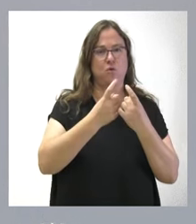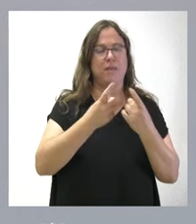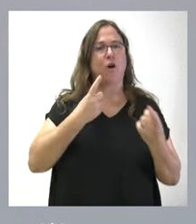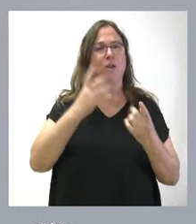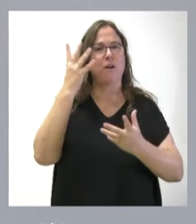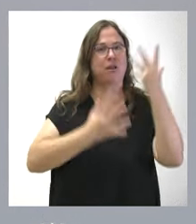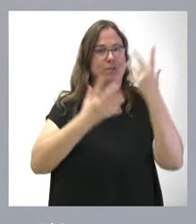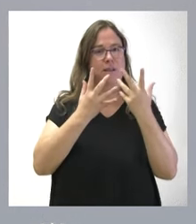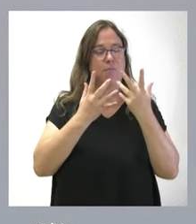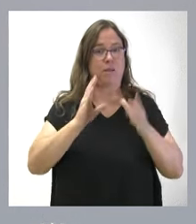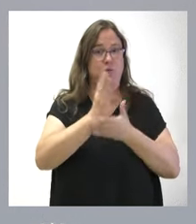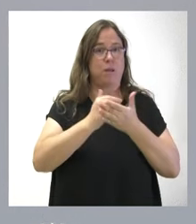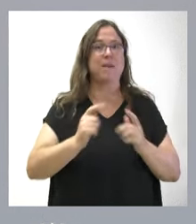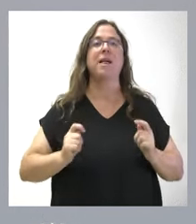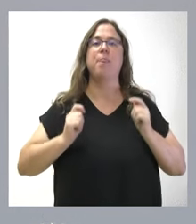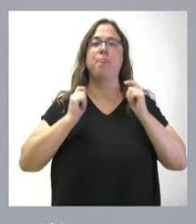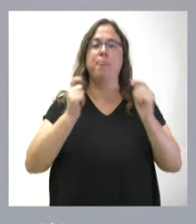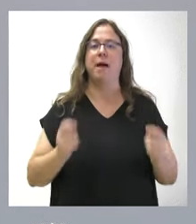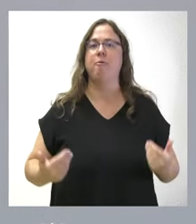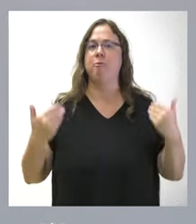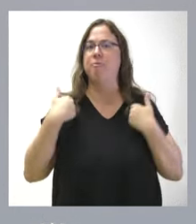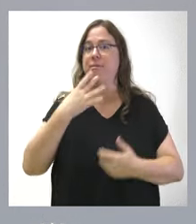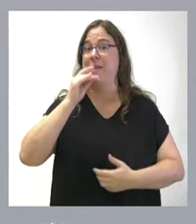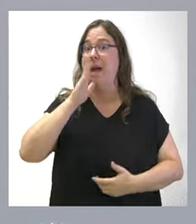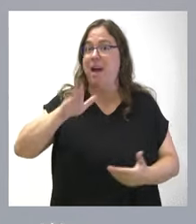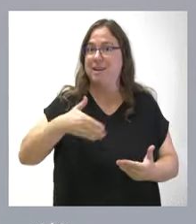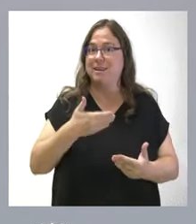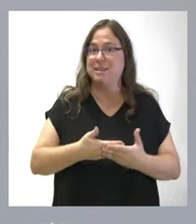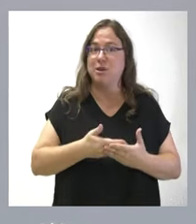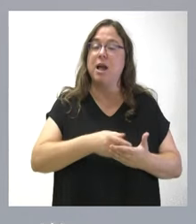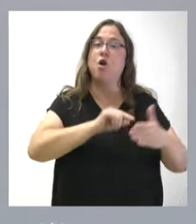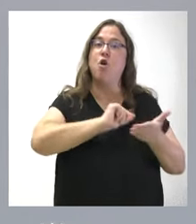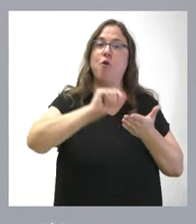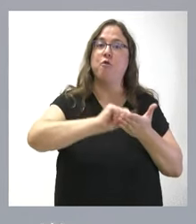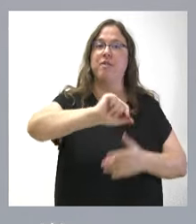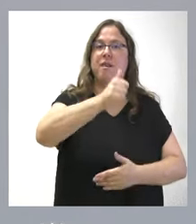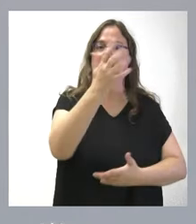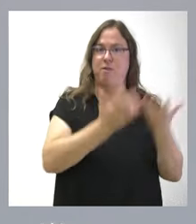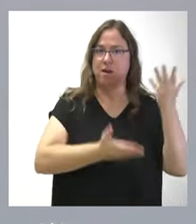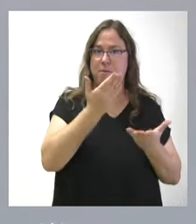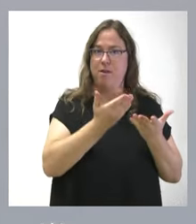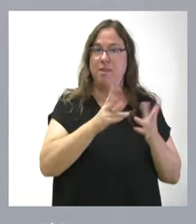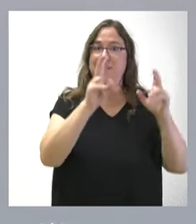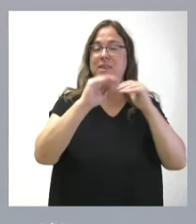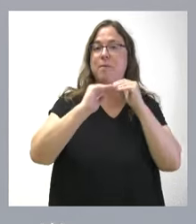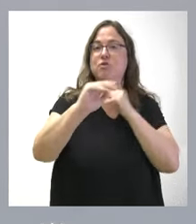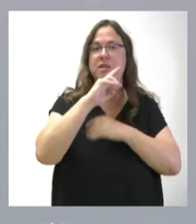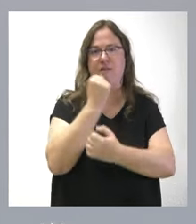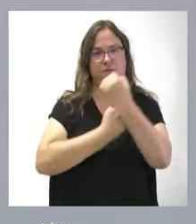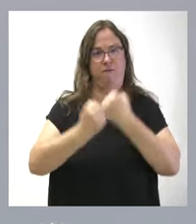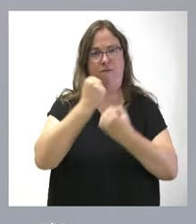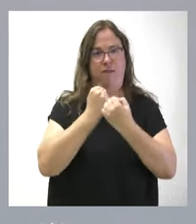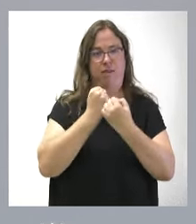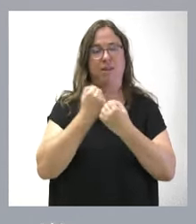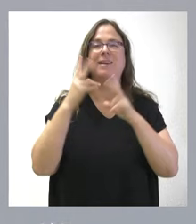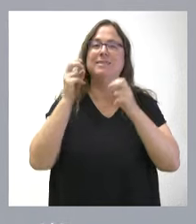otorgarle la competencia y las funciones que hasta ahora tenía la Oficina Nacional de Evaluación en relación con la sostenibilidad financiera de los